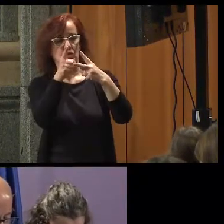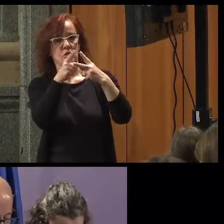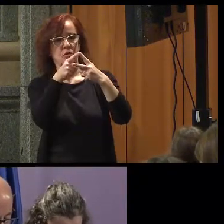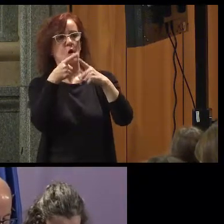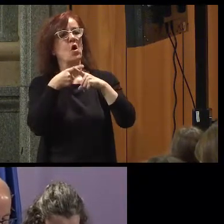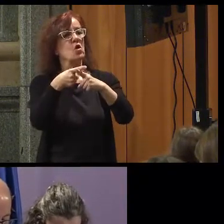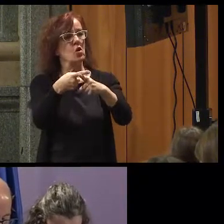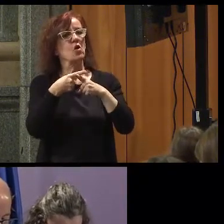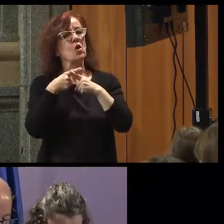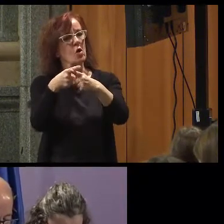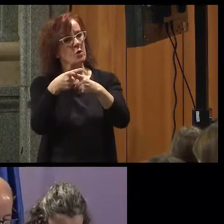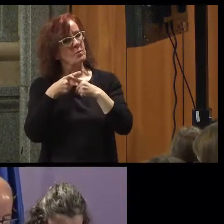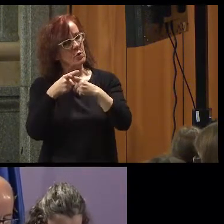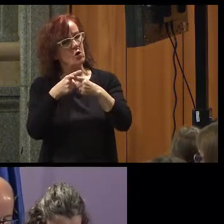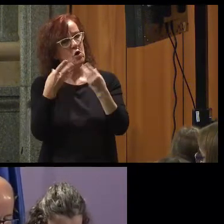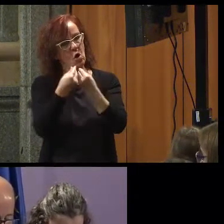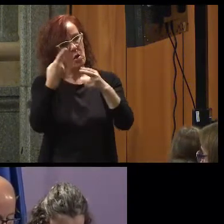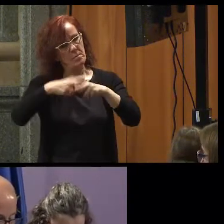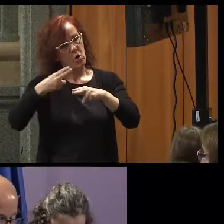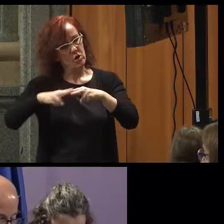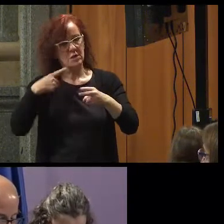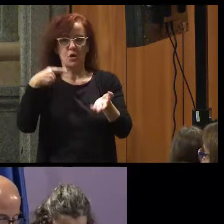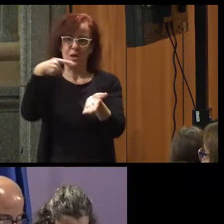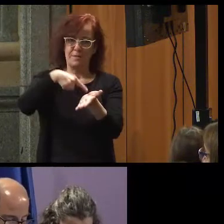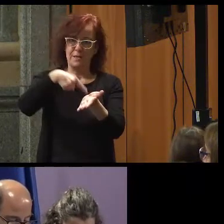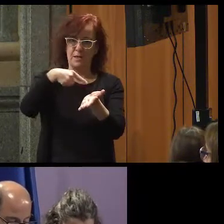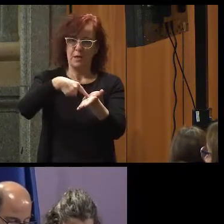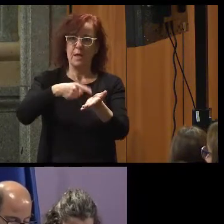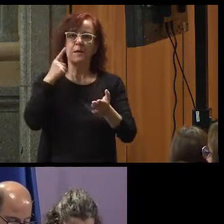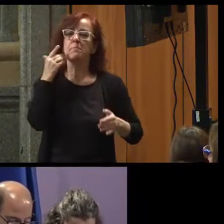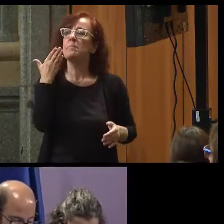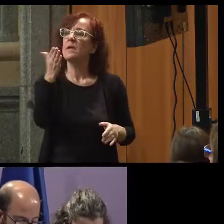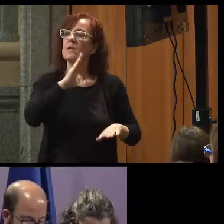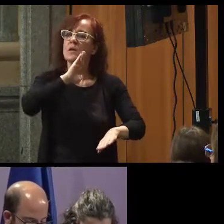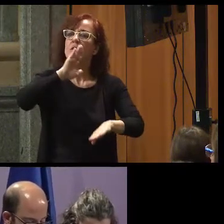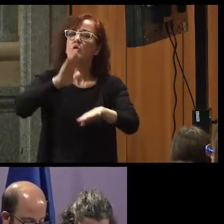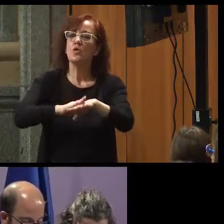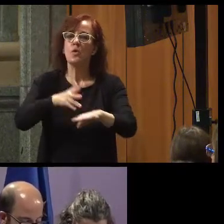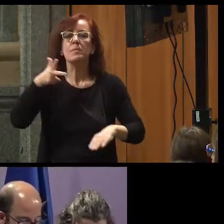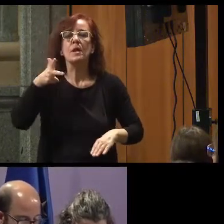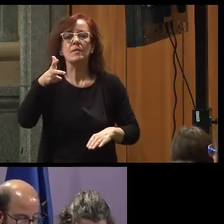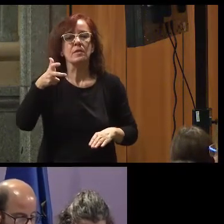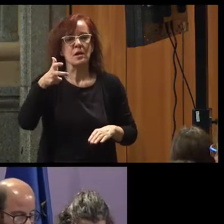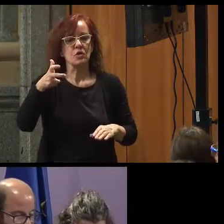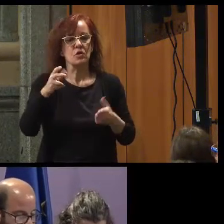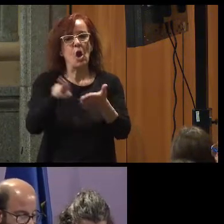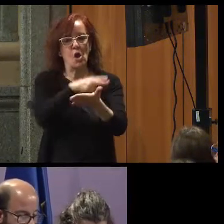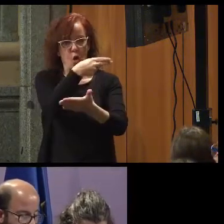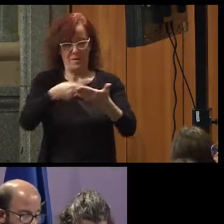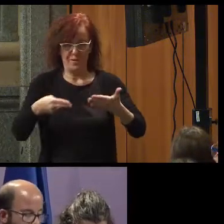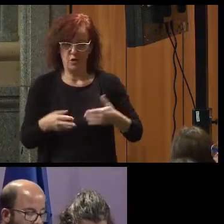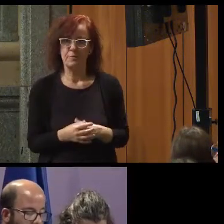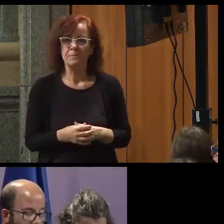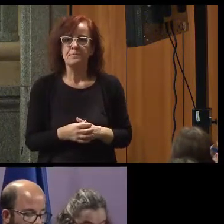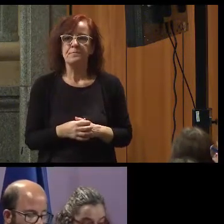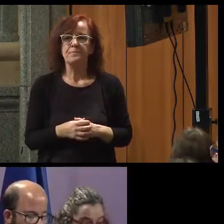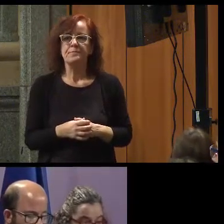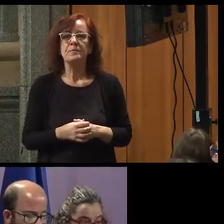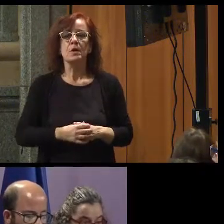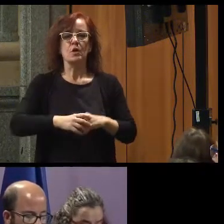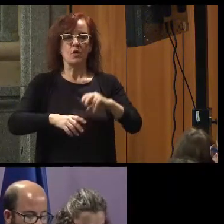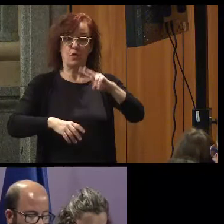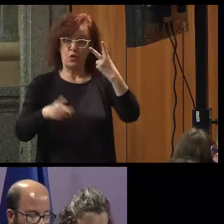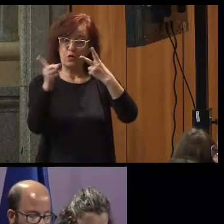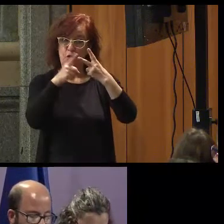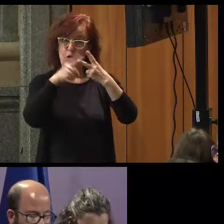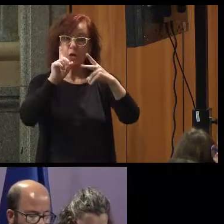compartir los políticos nuestras reivindicaciones y pedir que se cumplan los derechos de la Convención. Y dos,